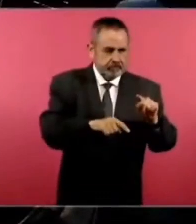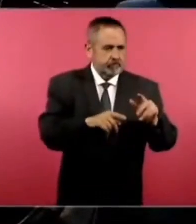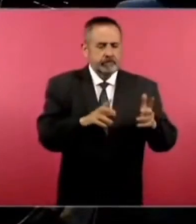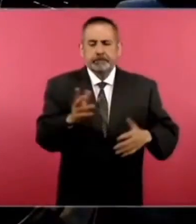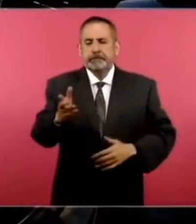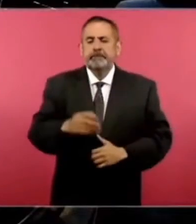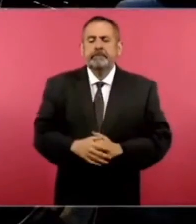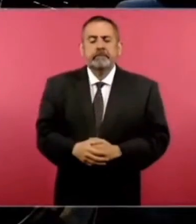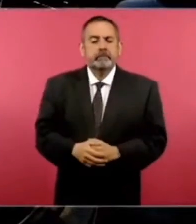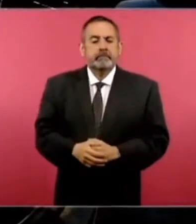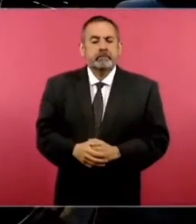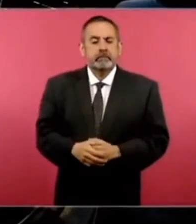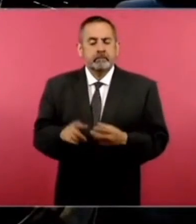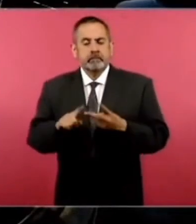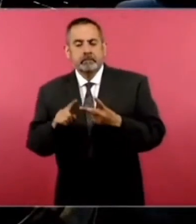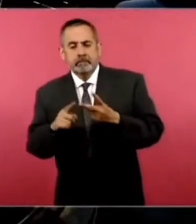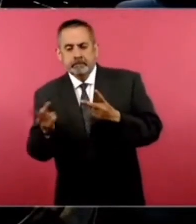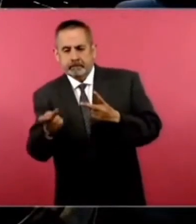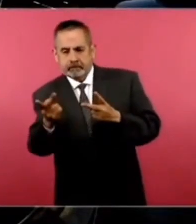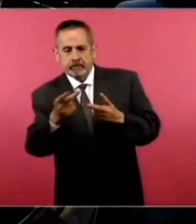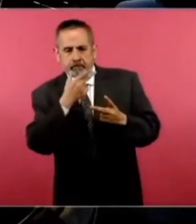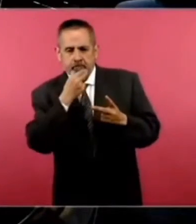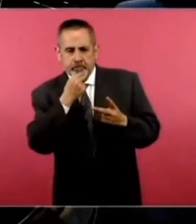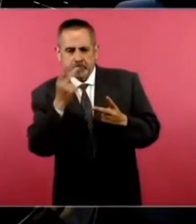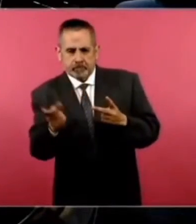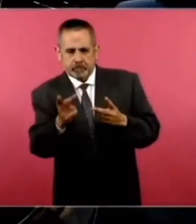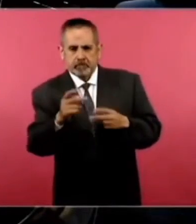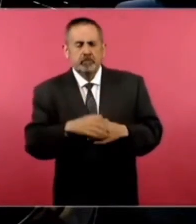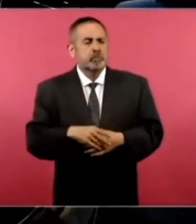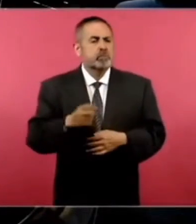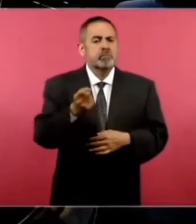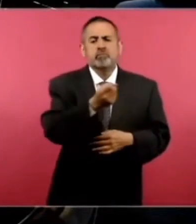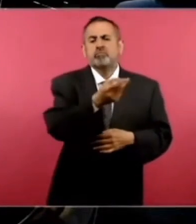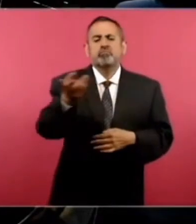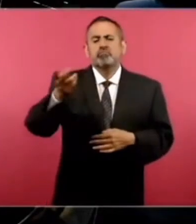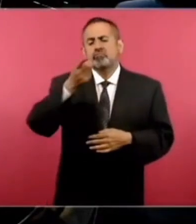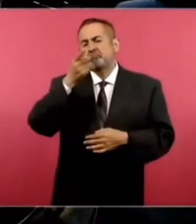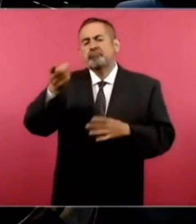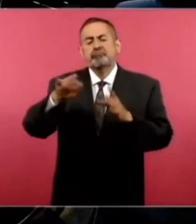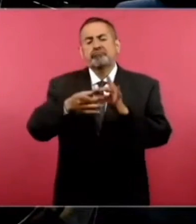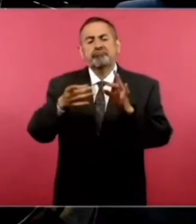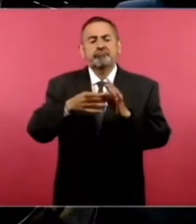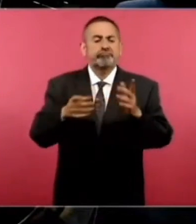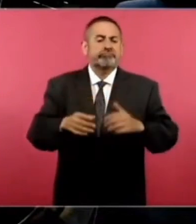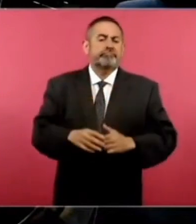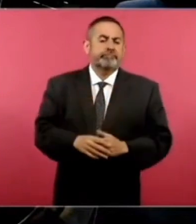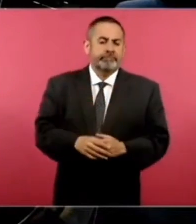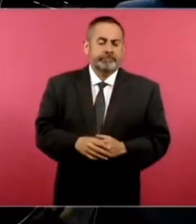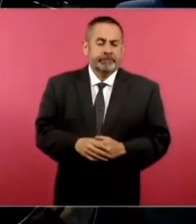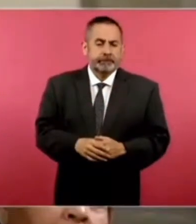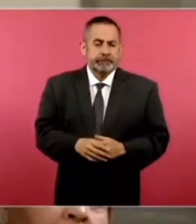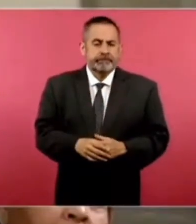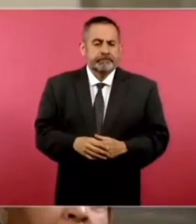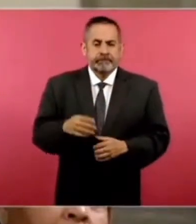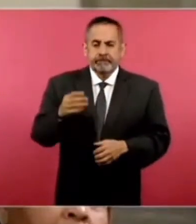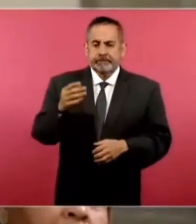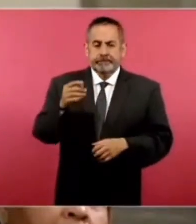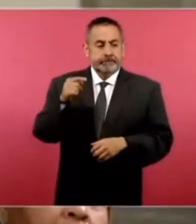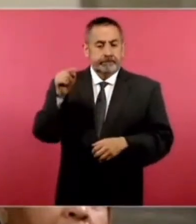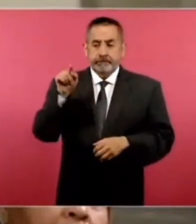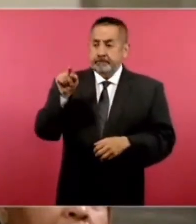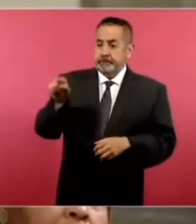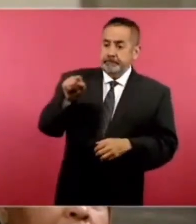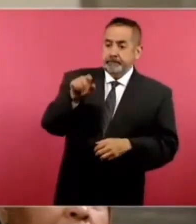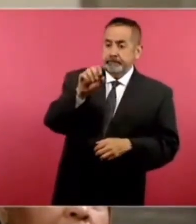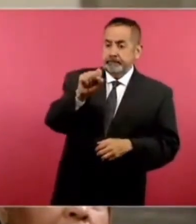Una segunda pregunta. Mucho se ha criticado que la Secretaría de la Defensa